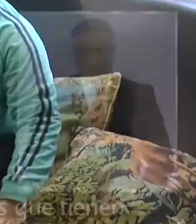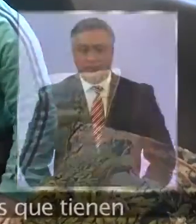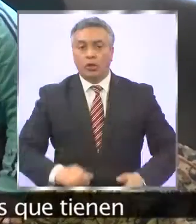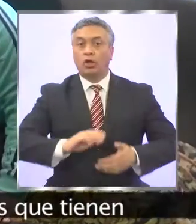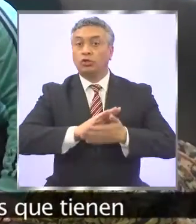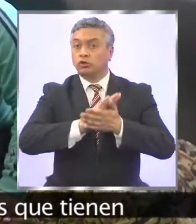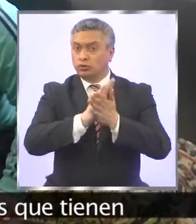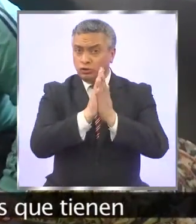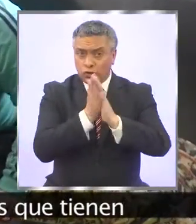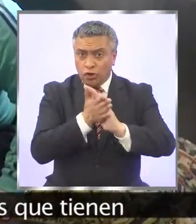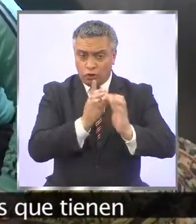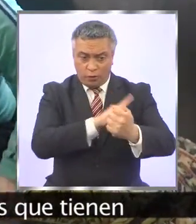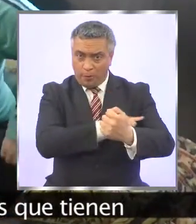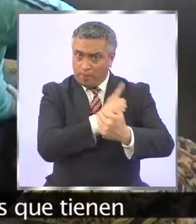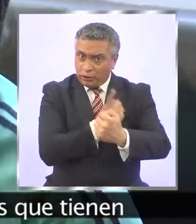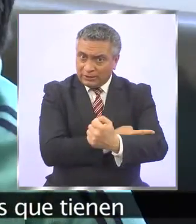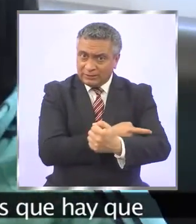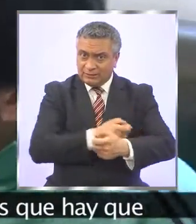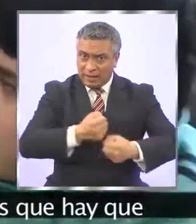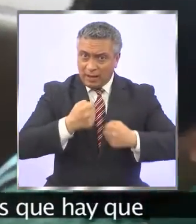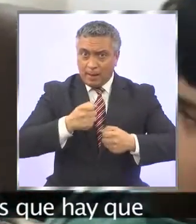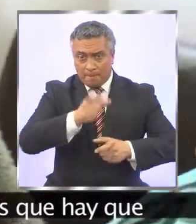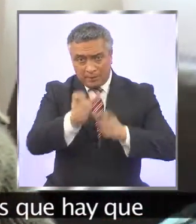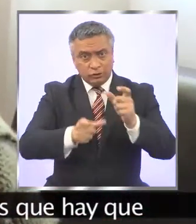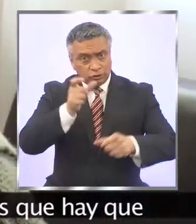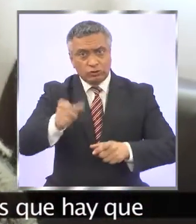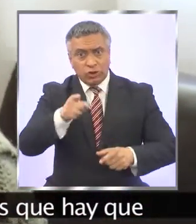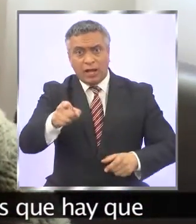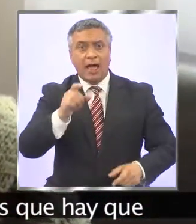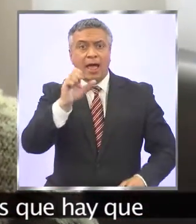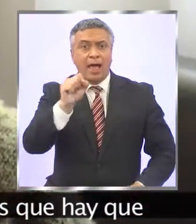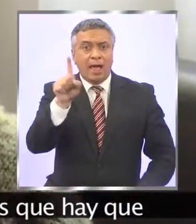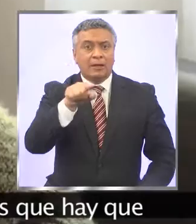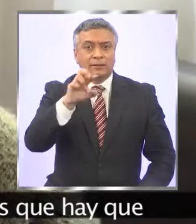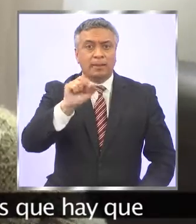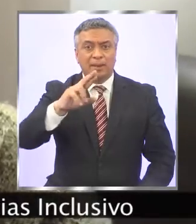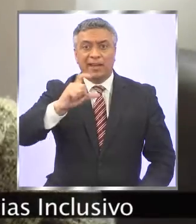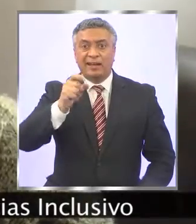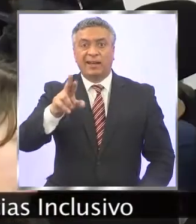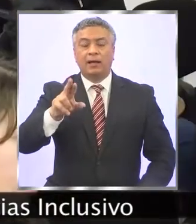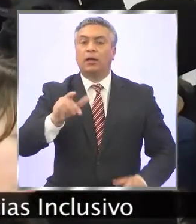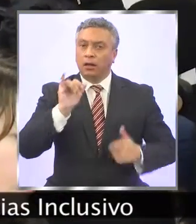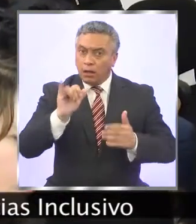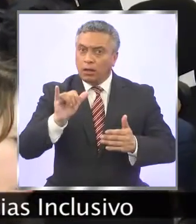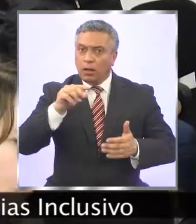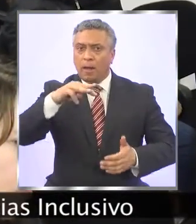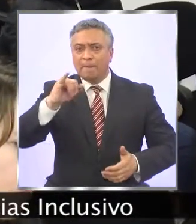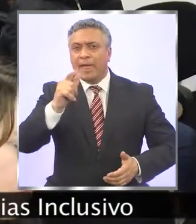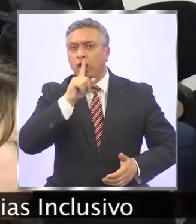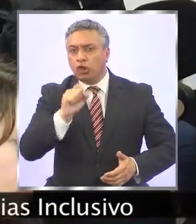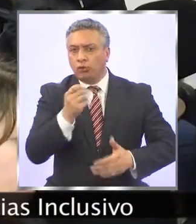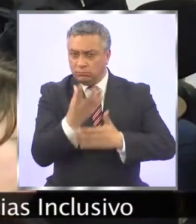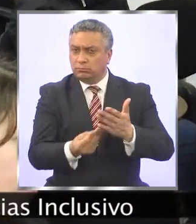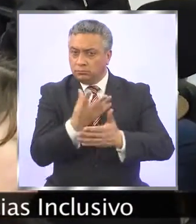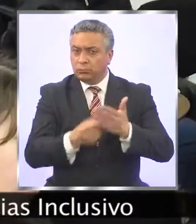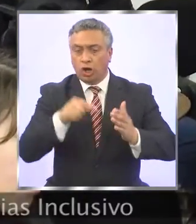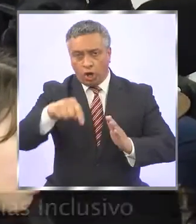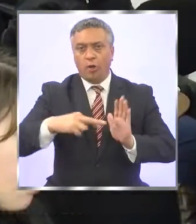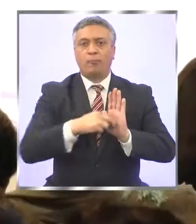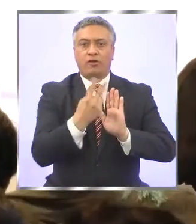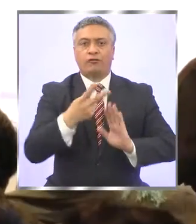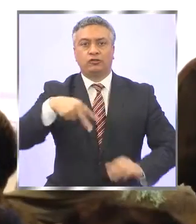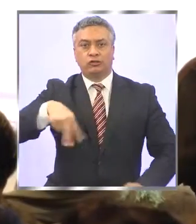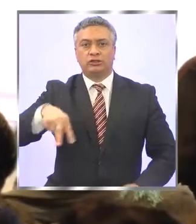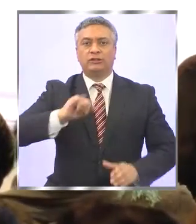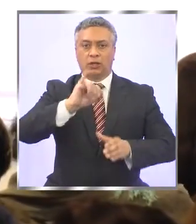Todo el potencial de las personas que tienen síndrome de Asperger y los mitos que hay que derribar hoy en Portavoz Noticias Inclusivo.